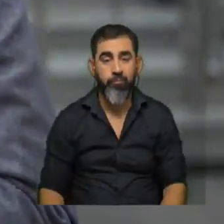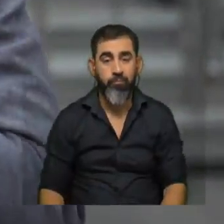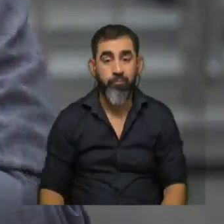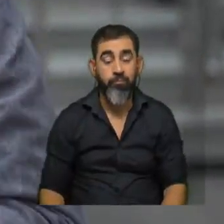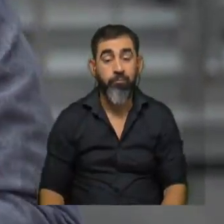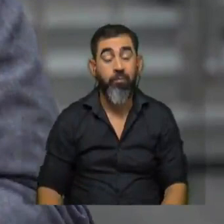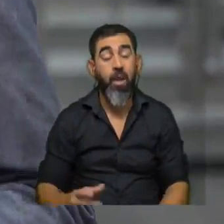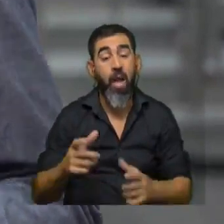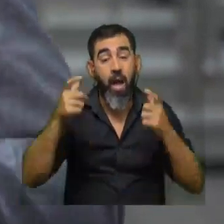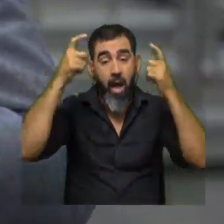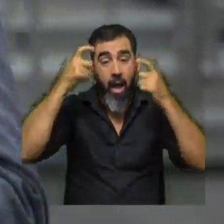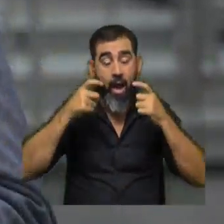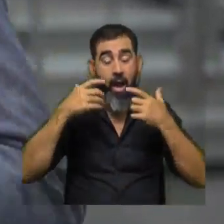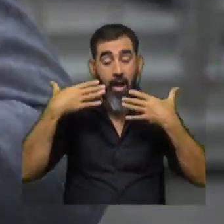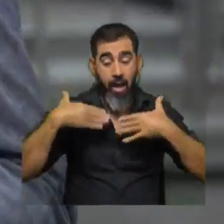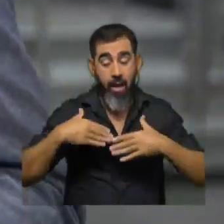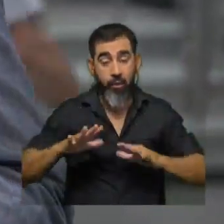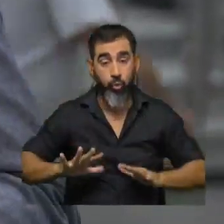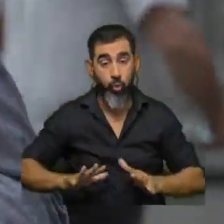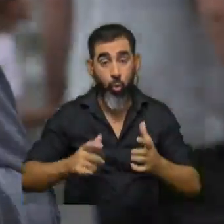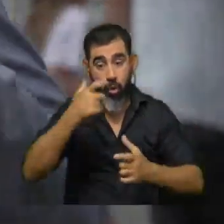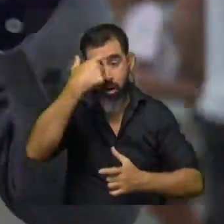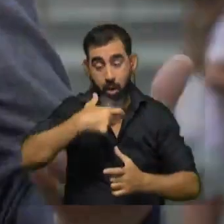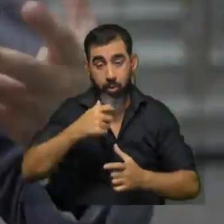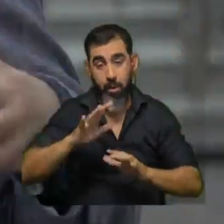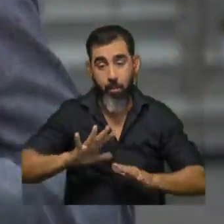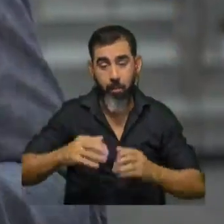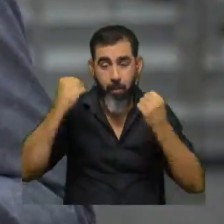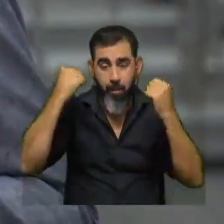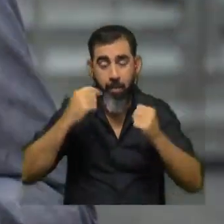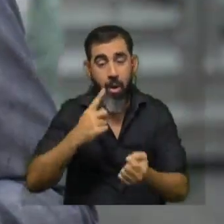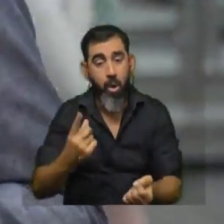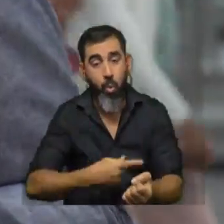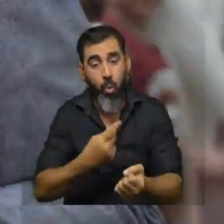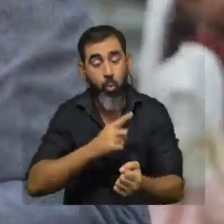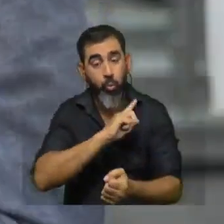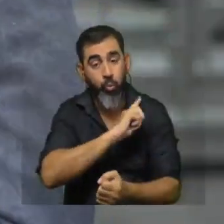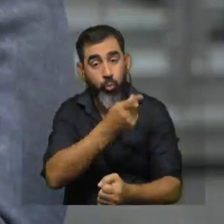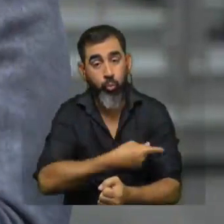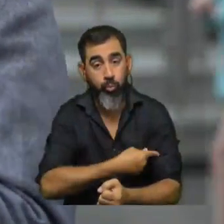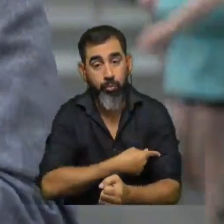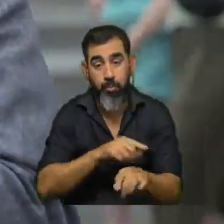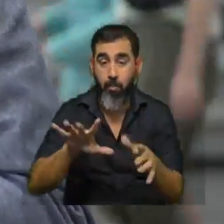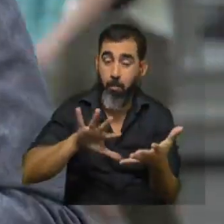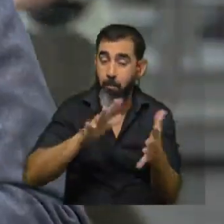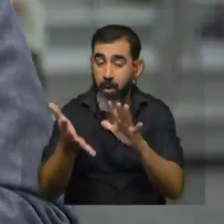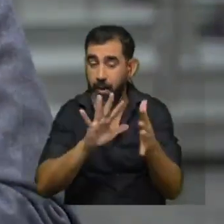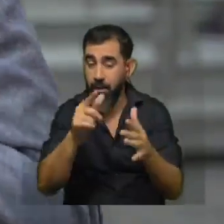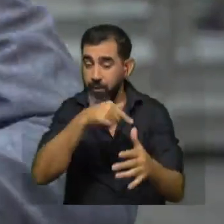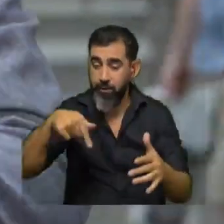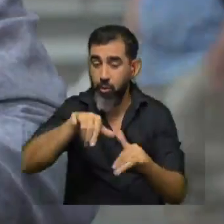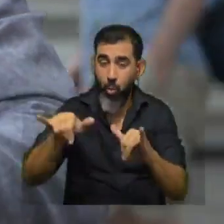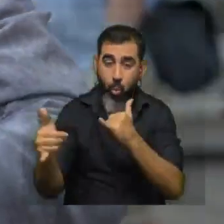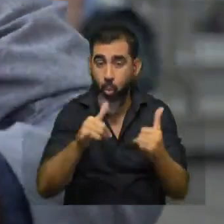precisamente los astronautas para prepararse para entrenarse acostumbrarse a ese tipo de fuerzas usan algo muy parecido a esto